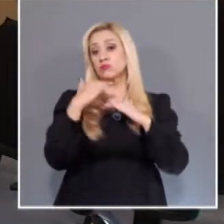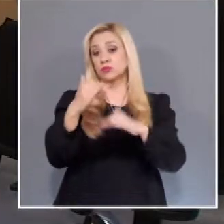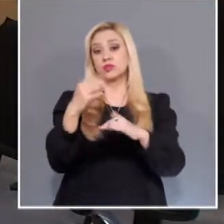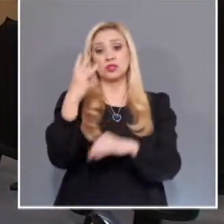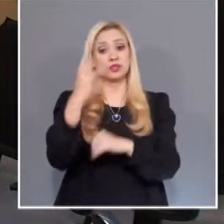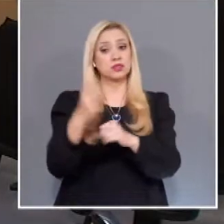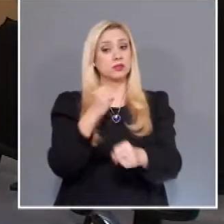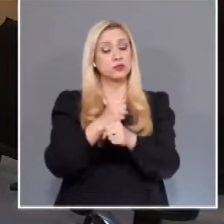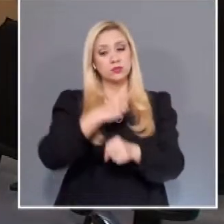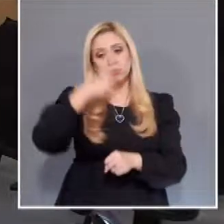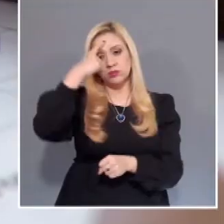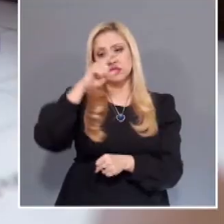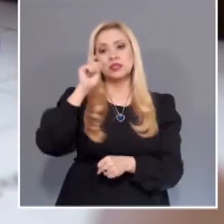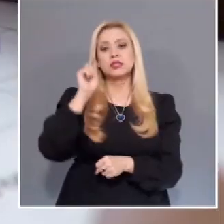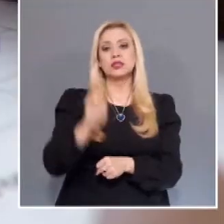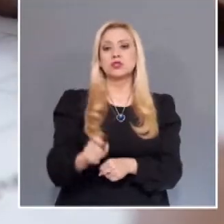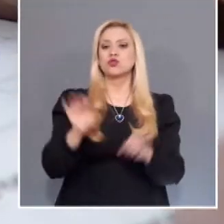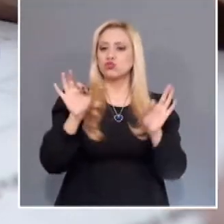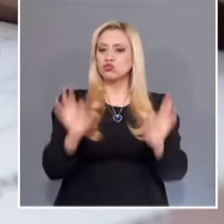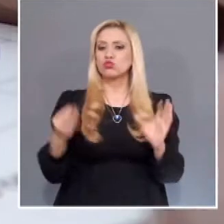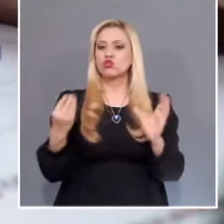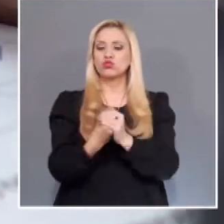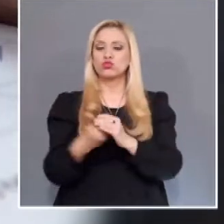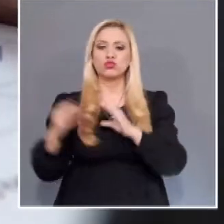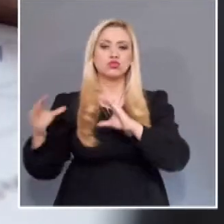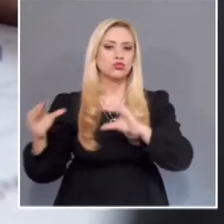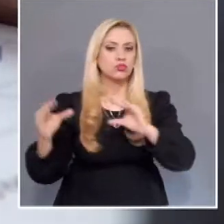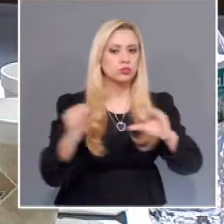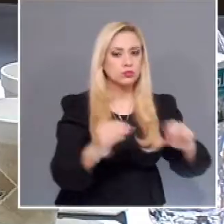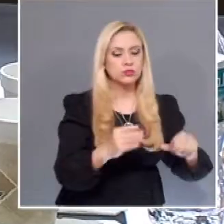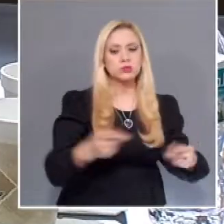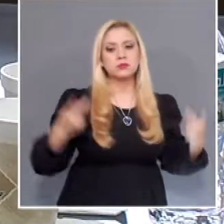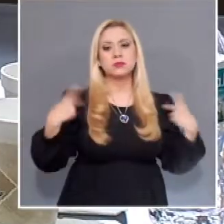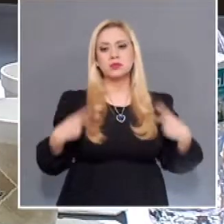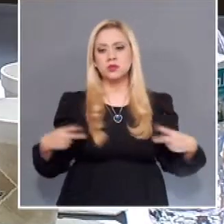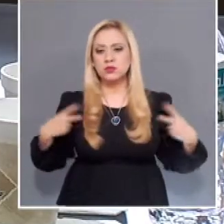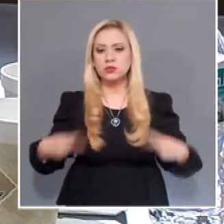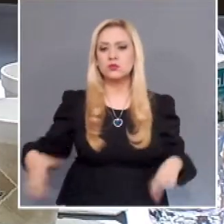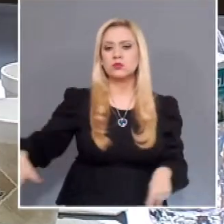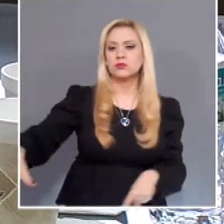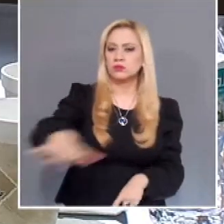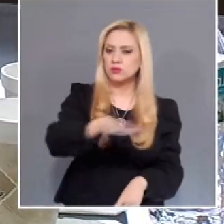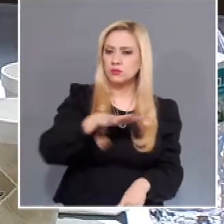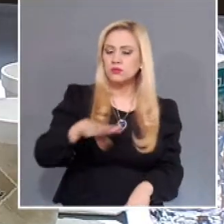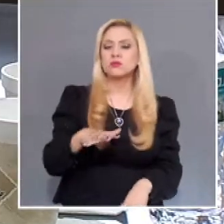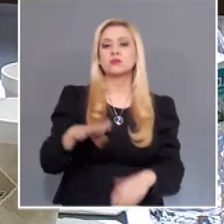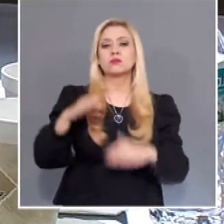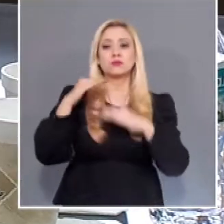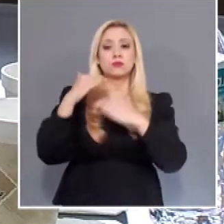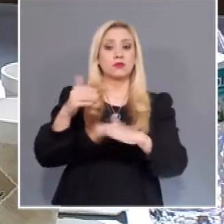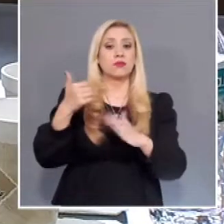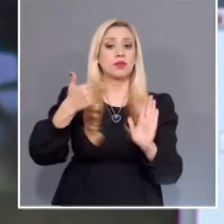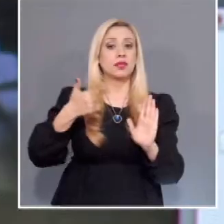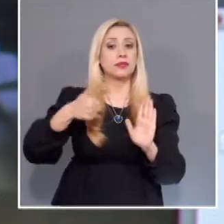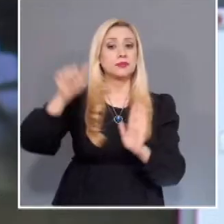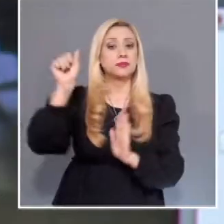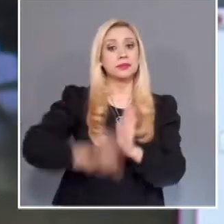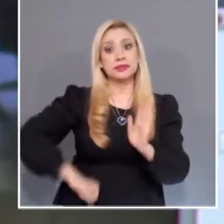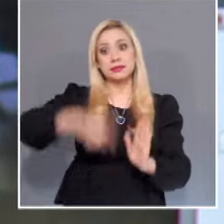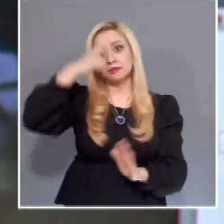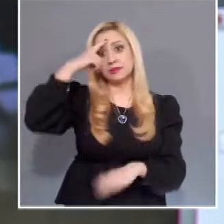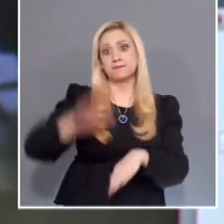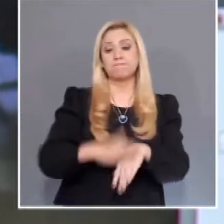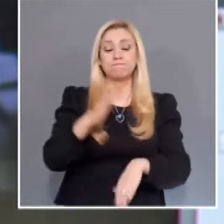acreditar ambos cursos, mientras que las personas de nuevo ingreso contarán con un plazo de seis meses para acreditar estos cursos